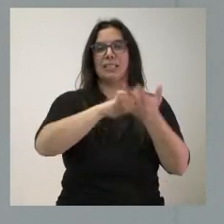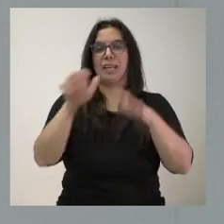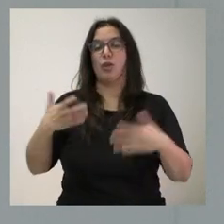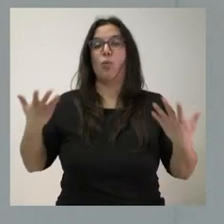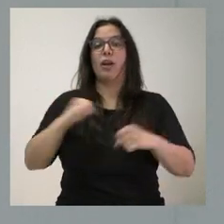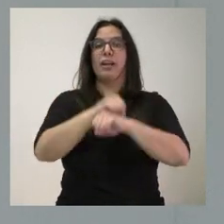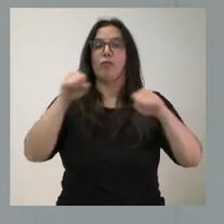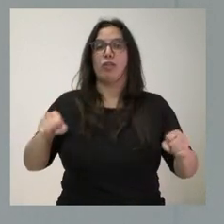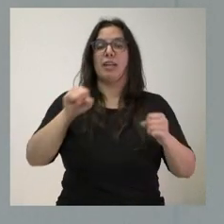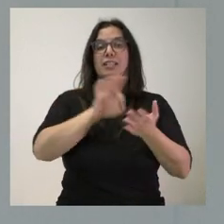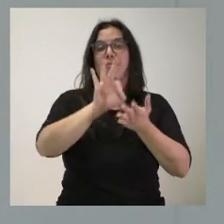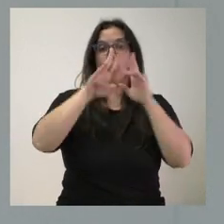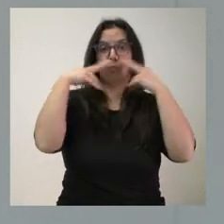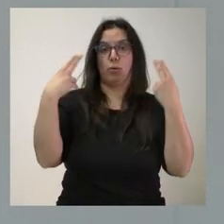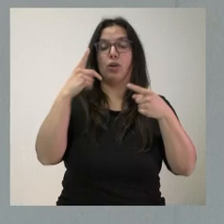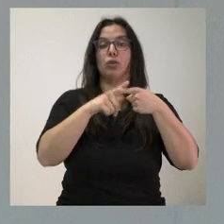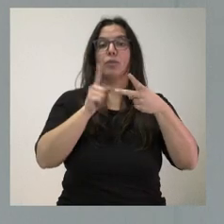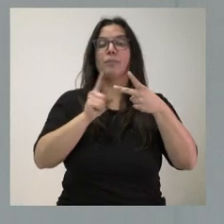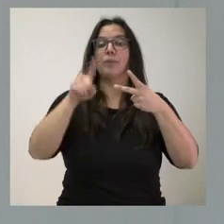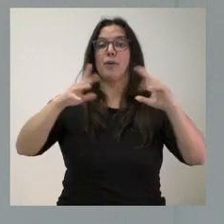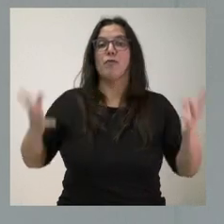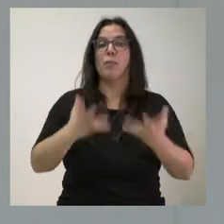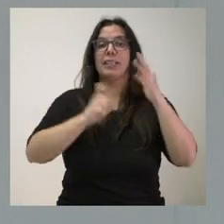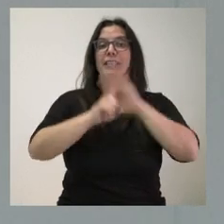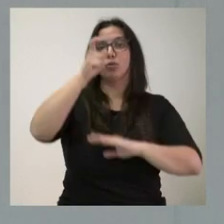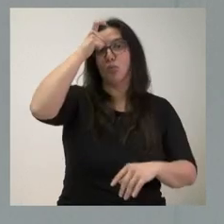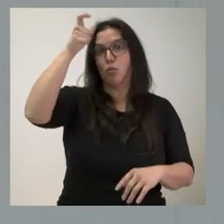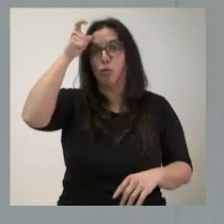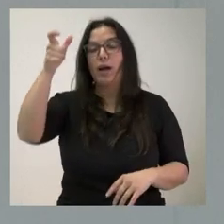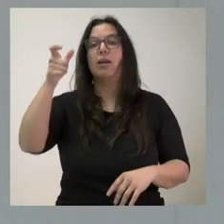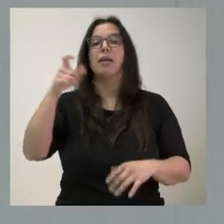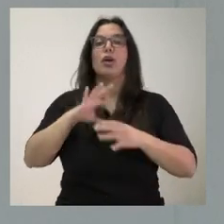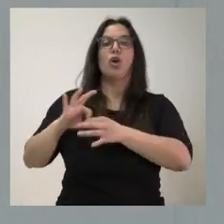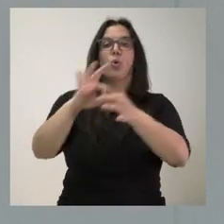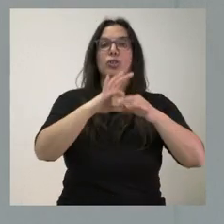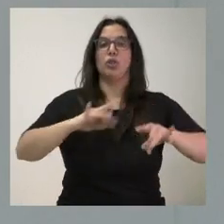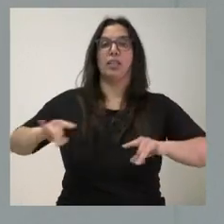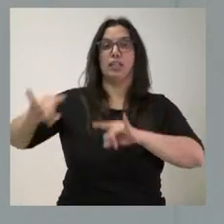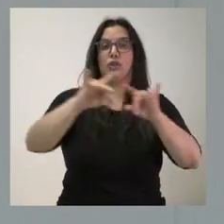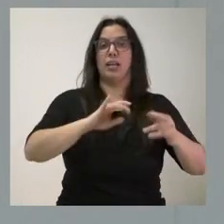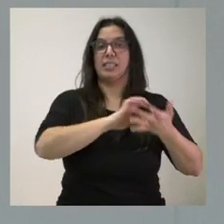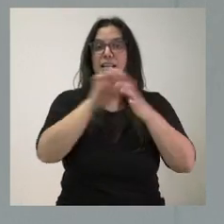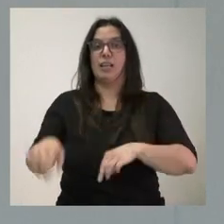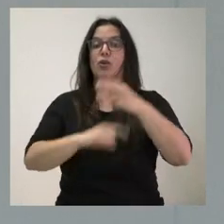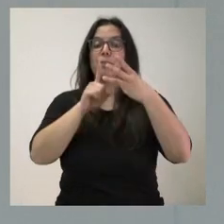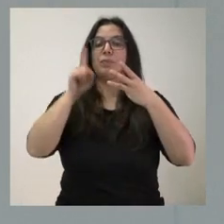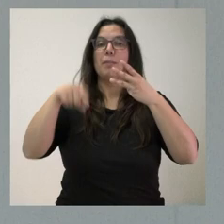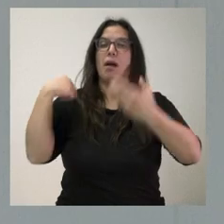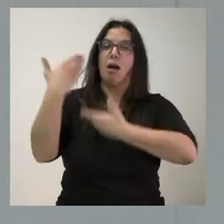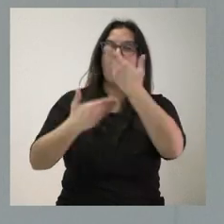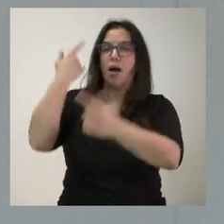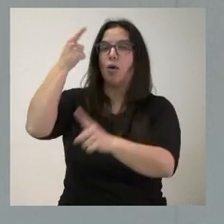públicos en nuestra comunidad autónoma, fomentar el desarrollo rural y la cohesión territorial en Castilla y León y avanzar hacia la